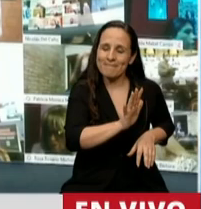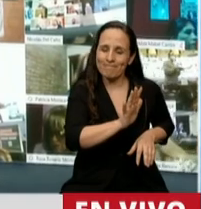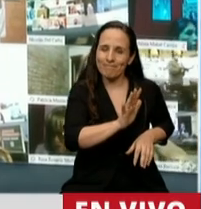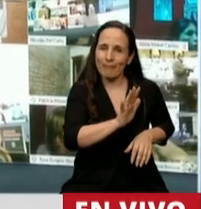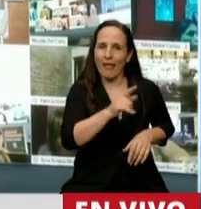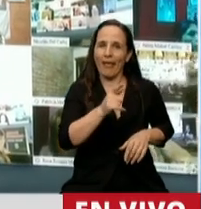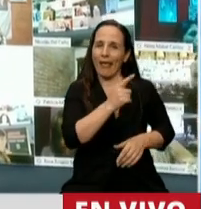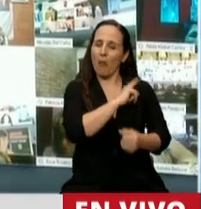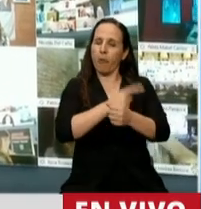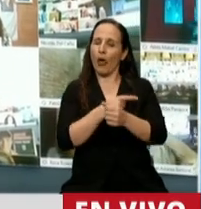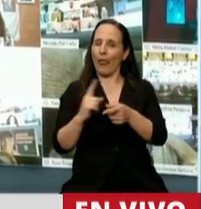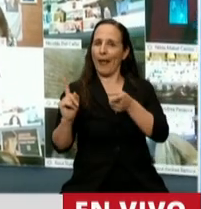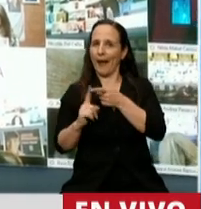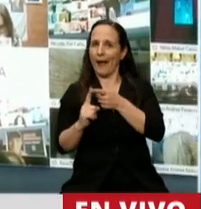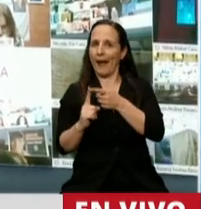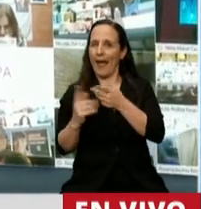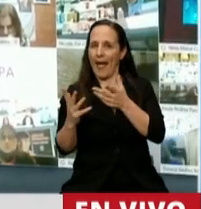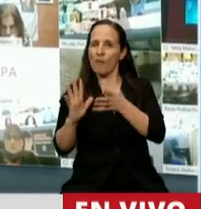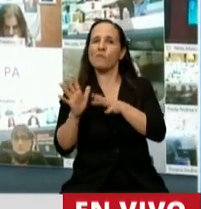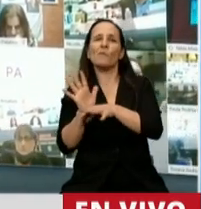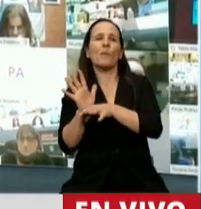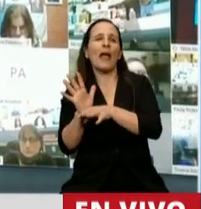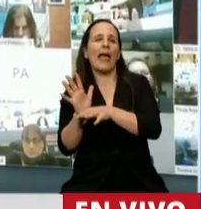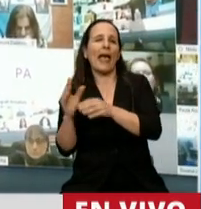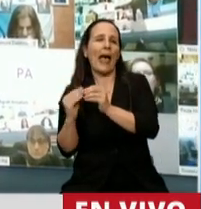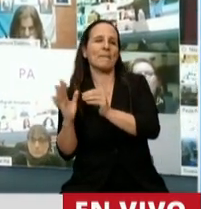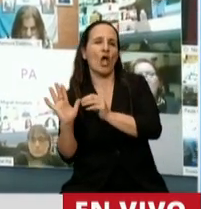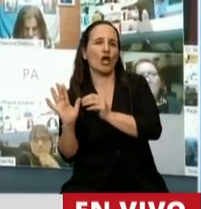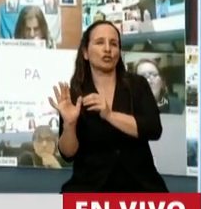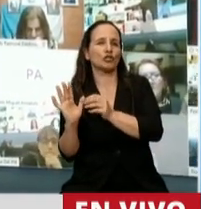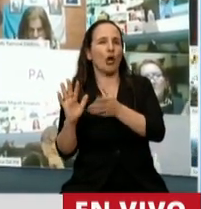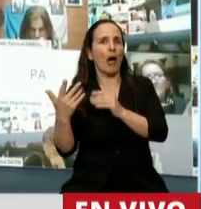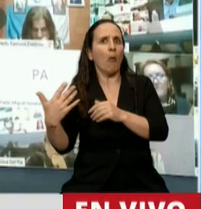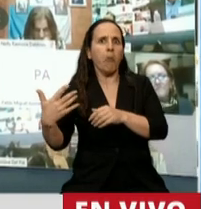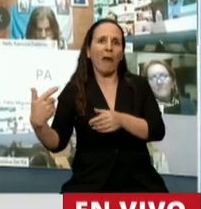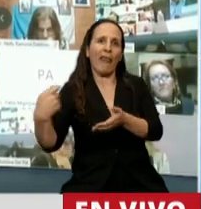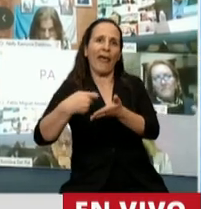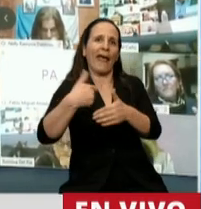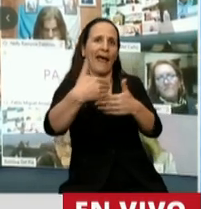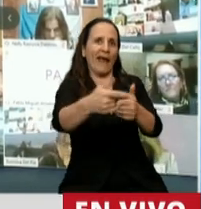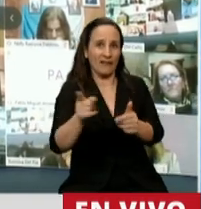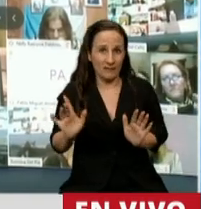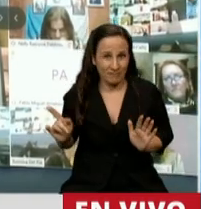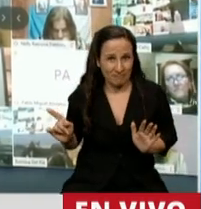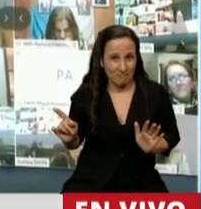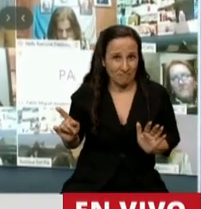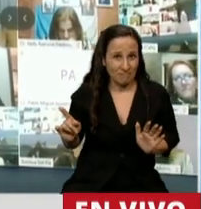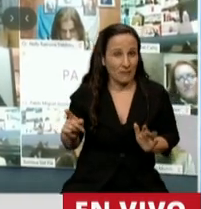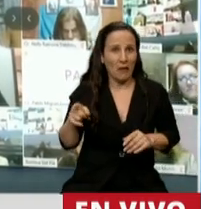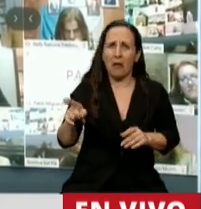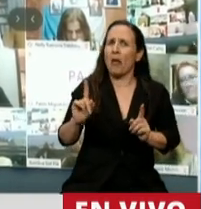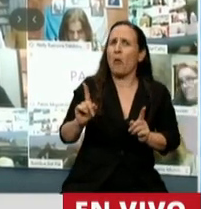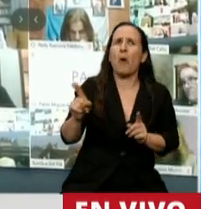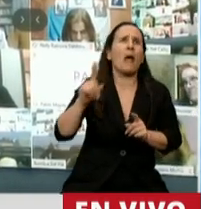poder puedan acceder a una moratoria que no va a resolver ya ningún problema de